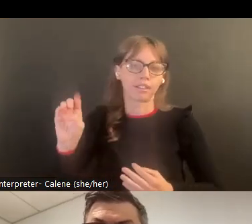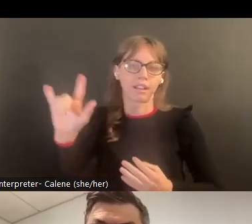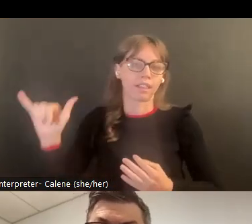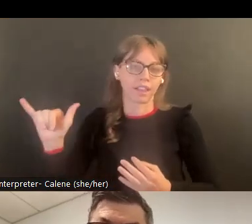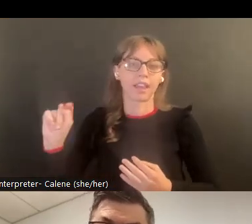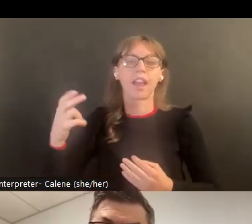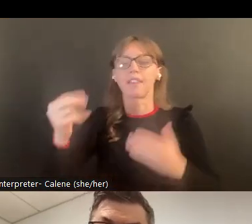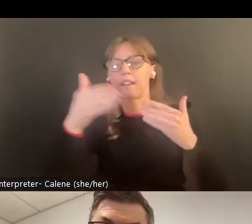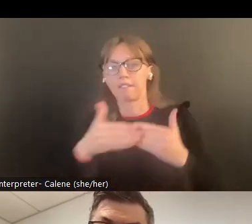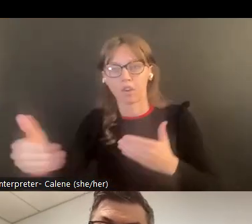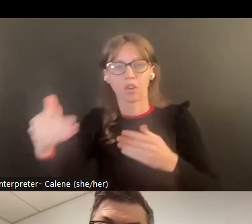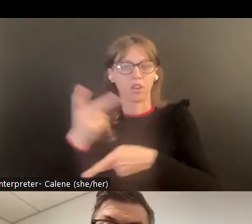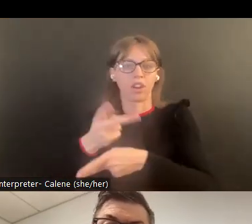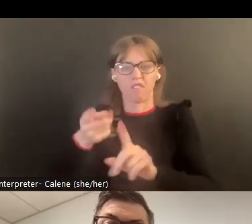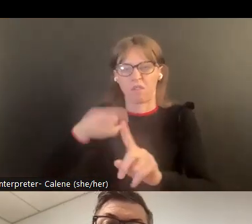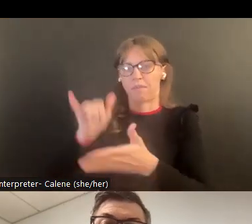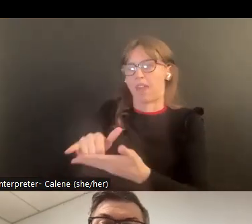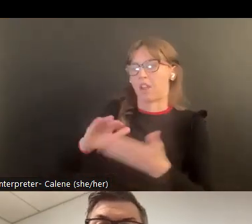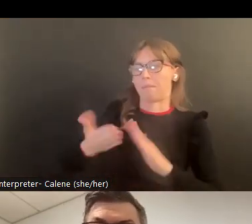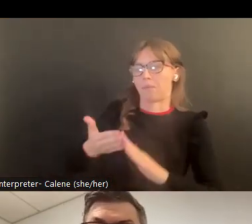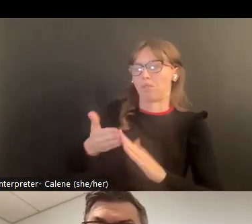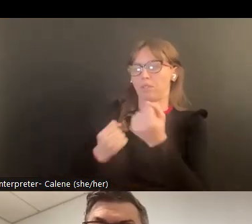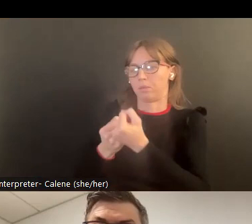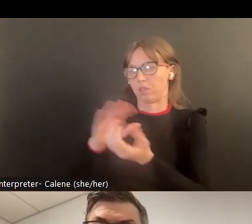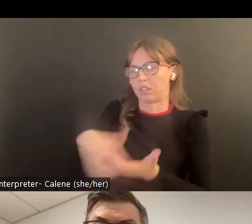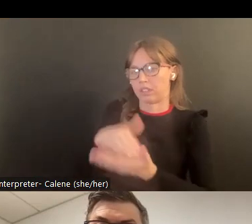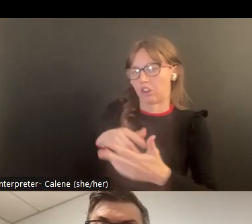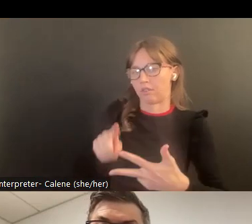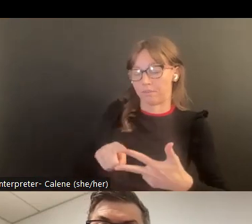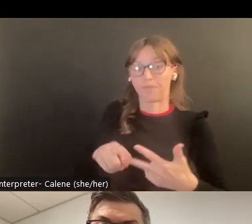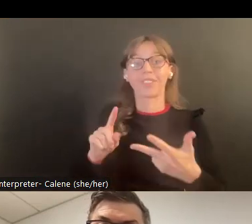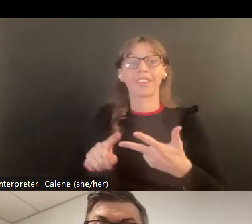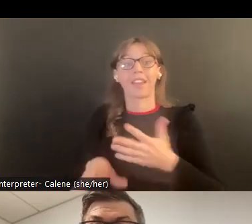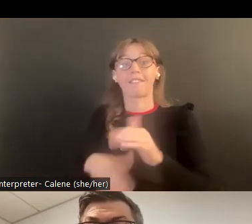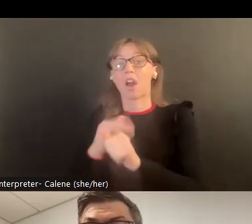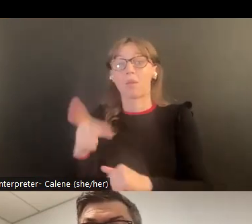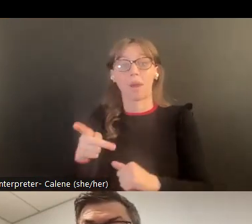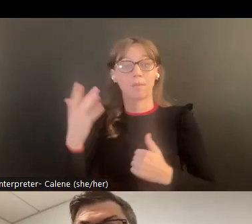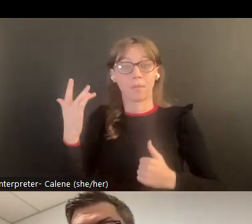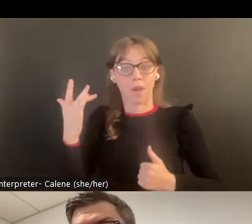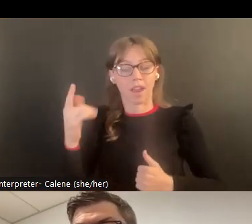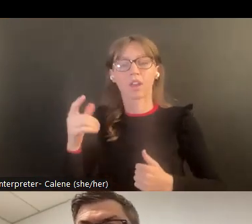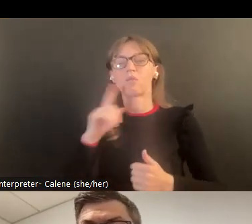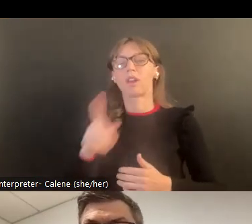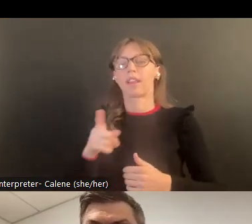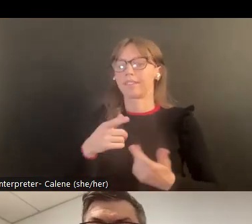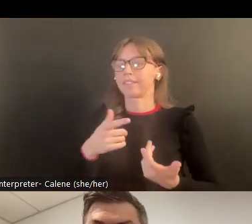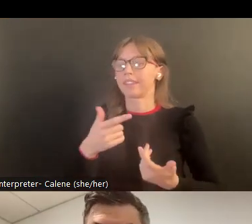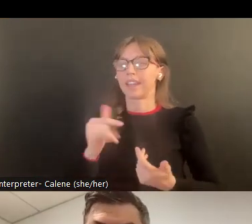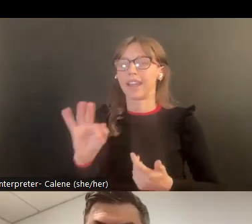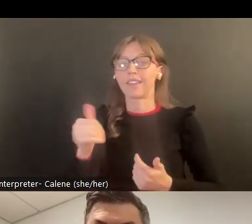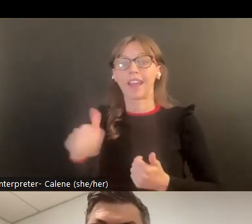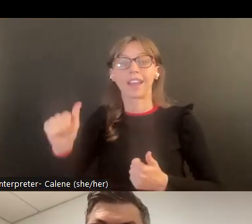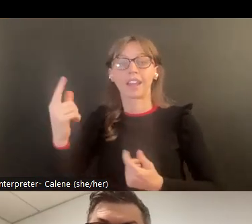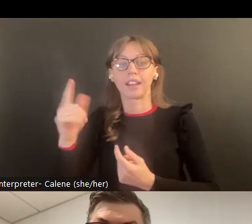Y idealmente dar más cuido desde ese punto. El seguimiento en sí